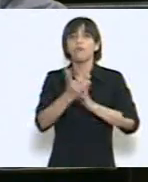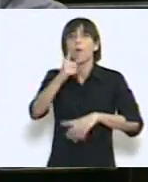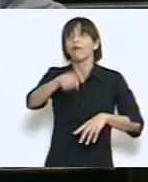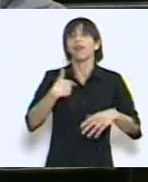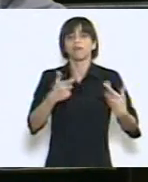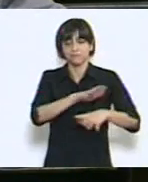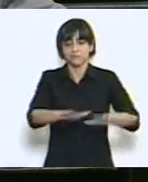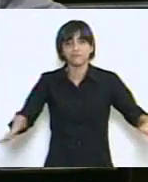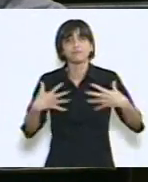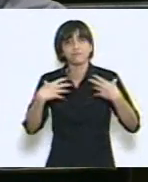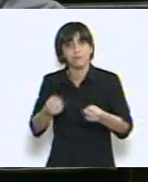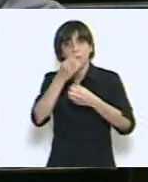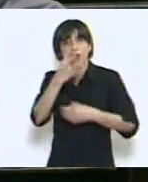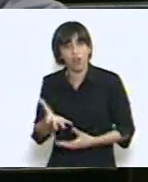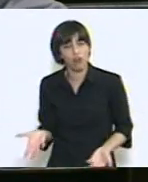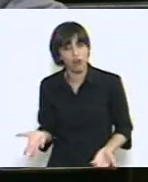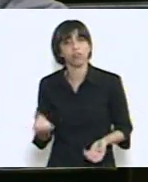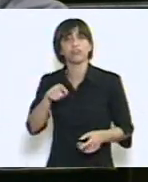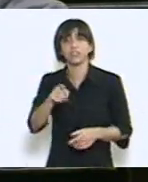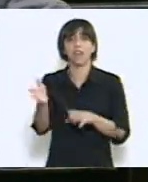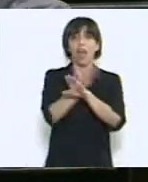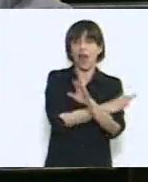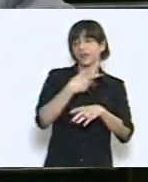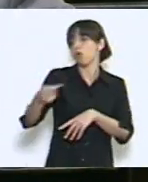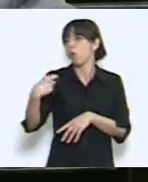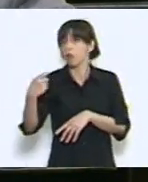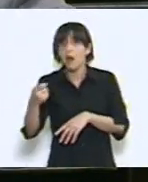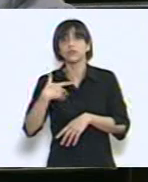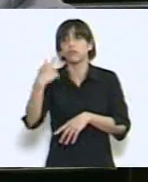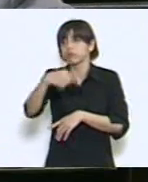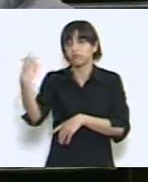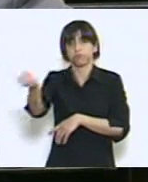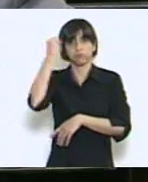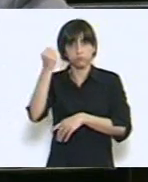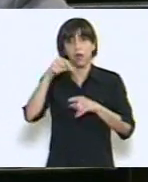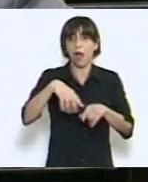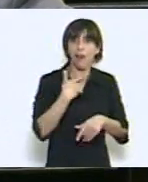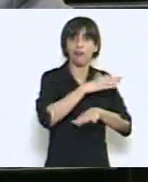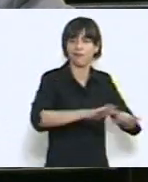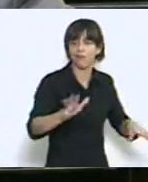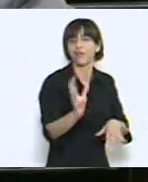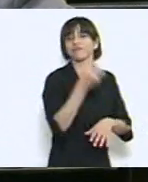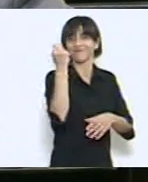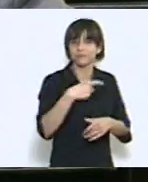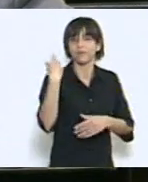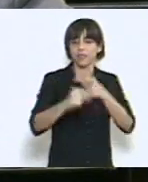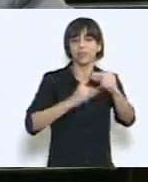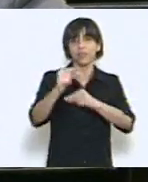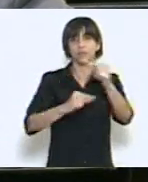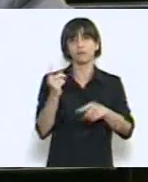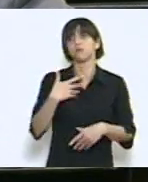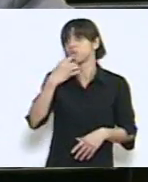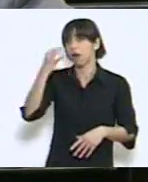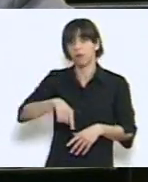universalizado las jubilaciones y los índices, lo hagamos en esta materia y decir que el índice es realmente formidable,